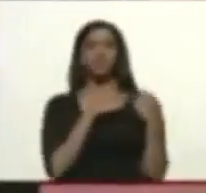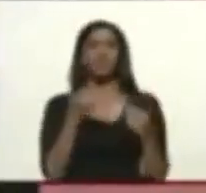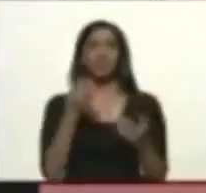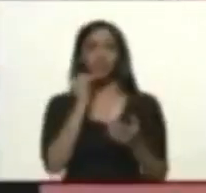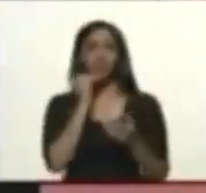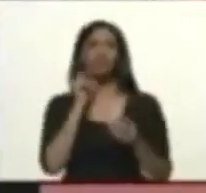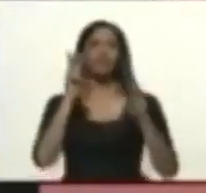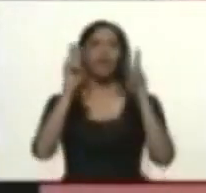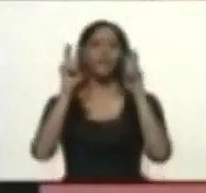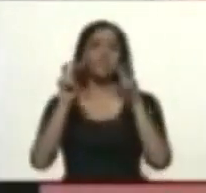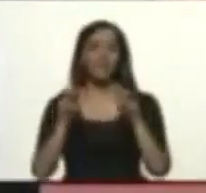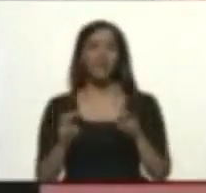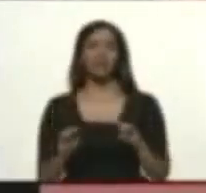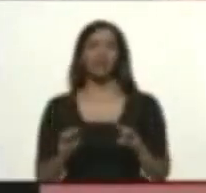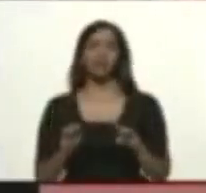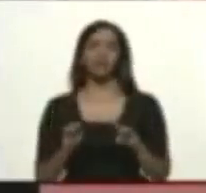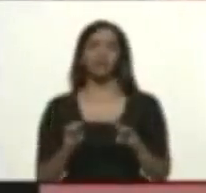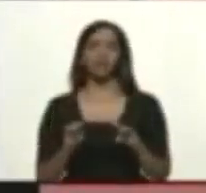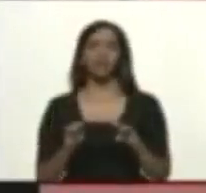investigar...